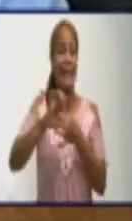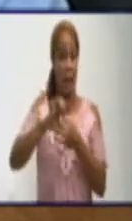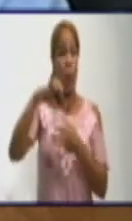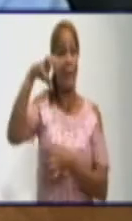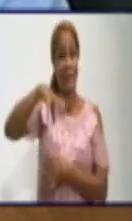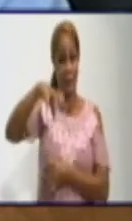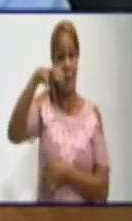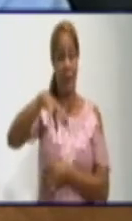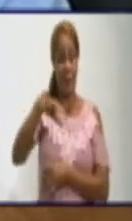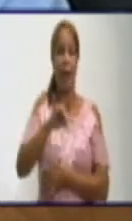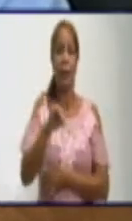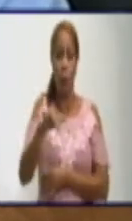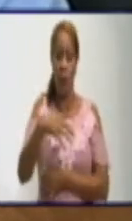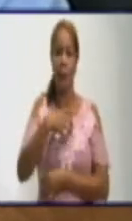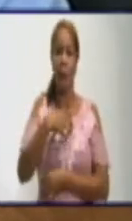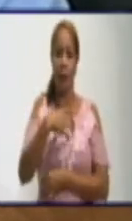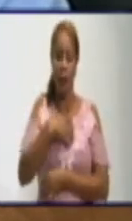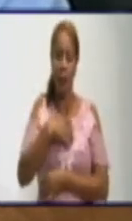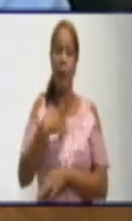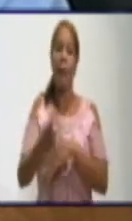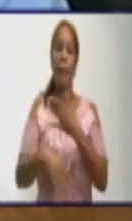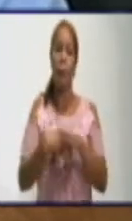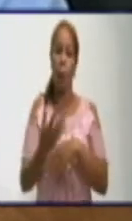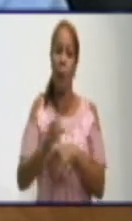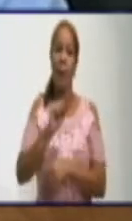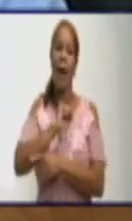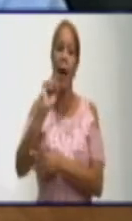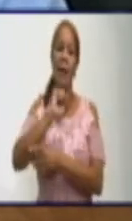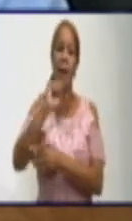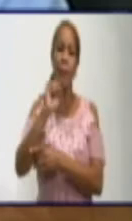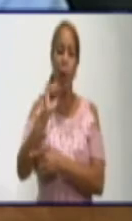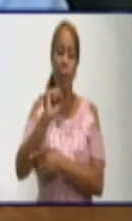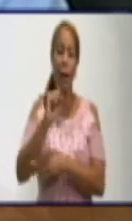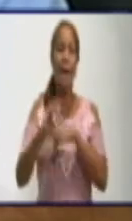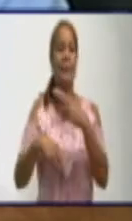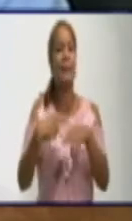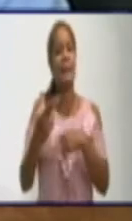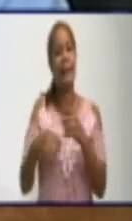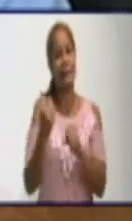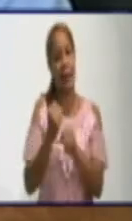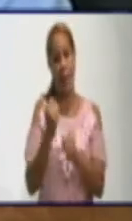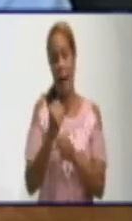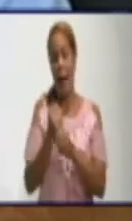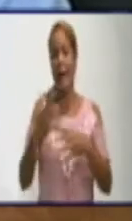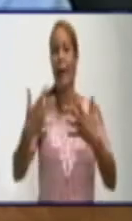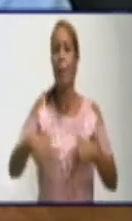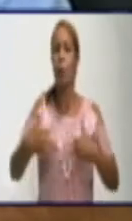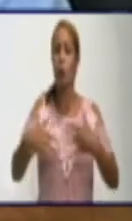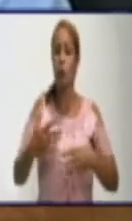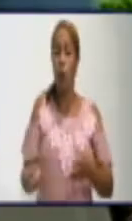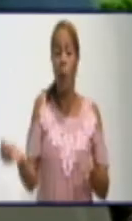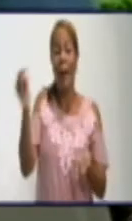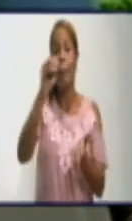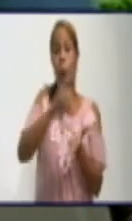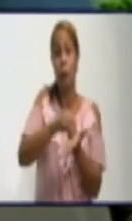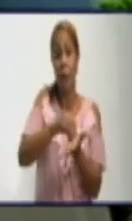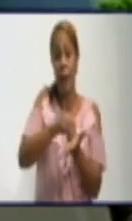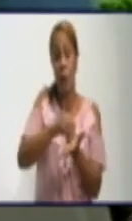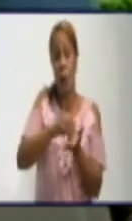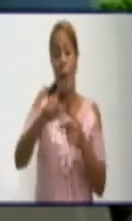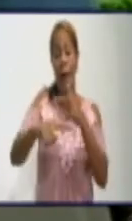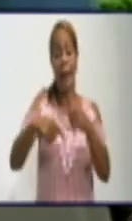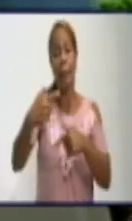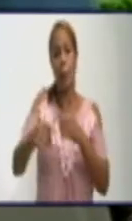presenta problemas mecánicos a la bomba, se trabaja en la solución para su montaje el próximo viernes. Esto, la bomba